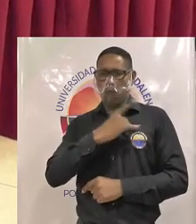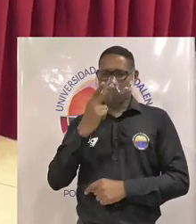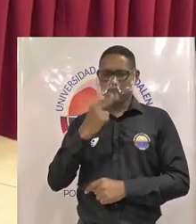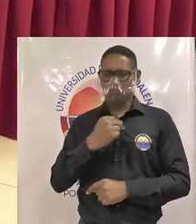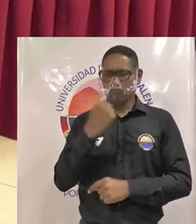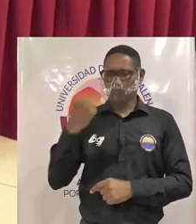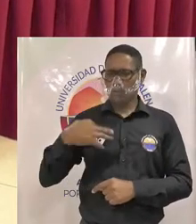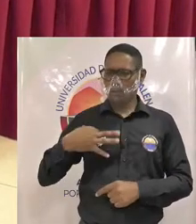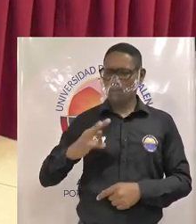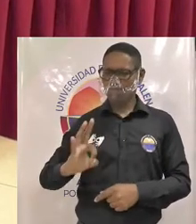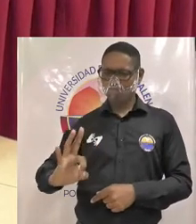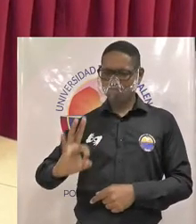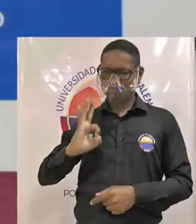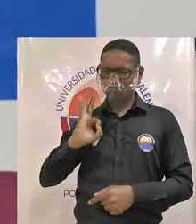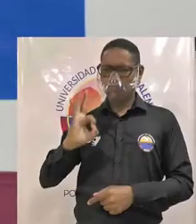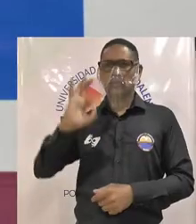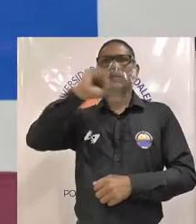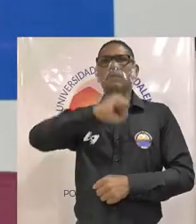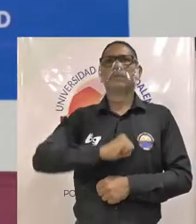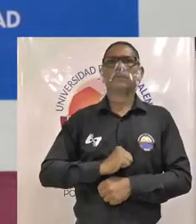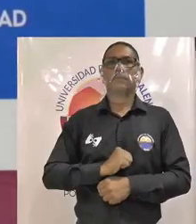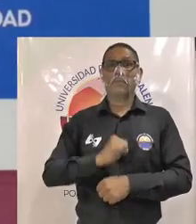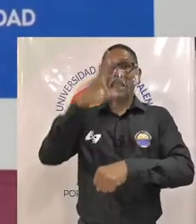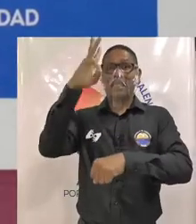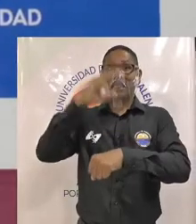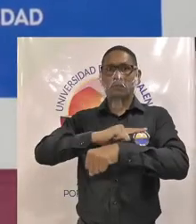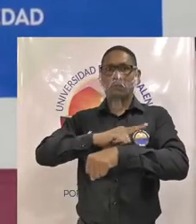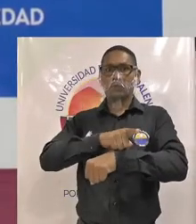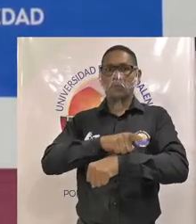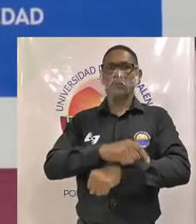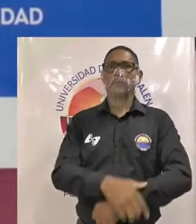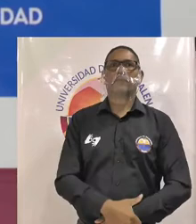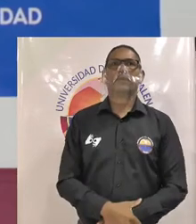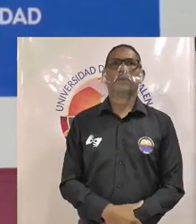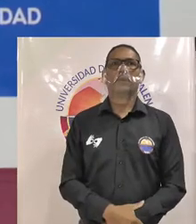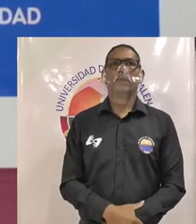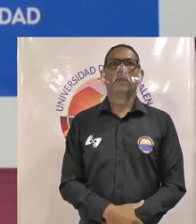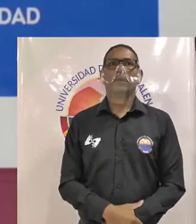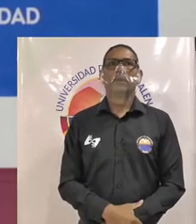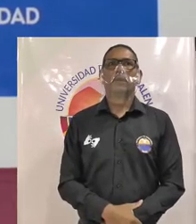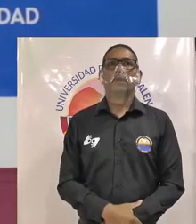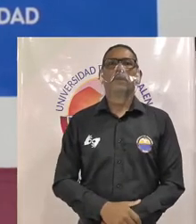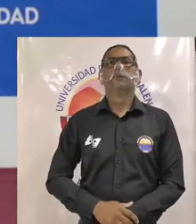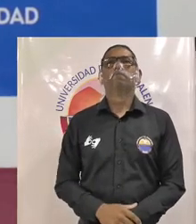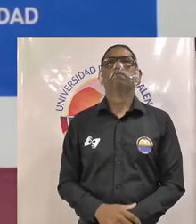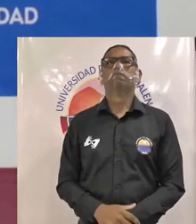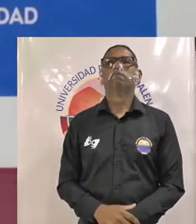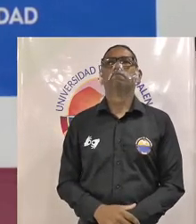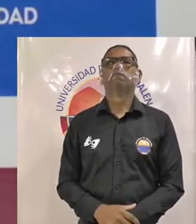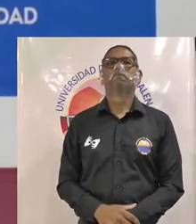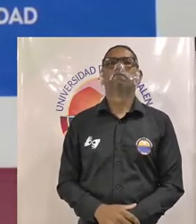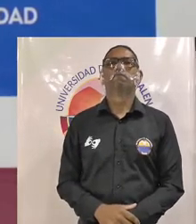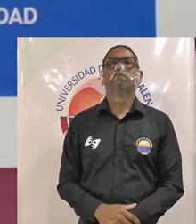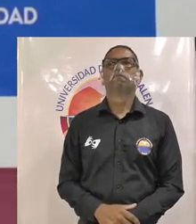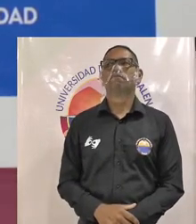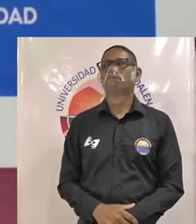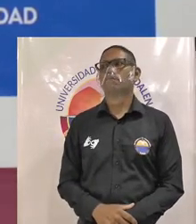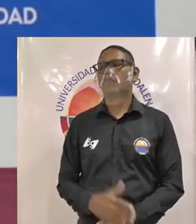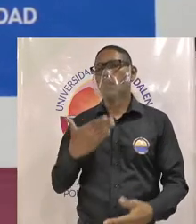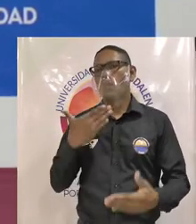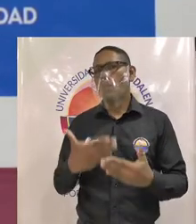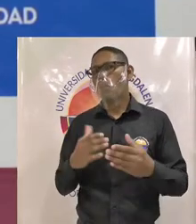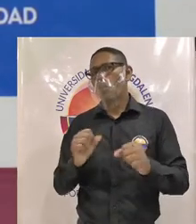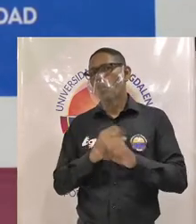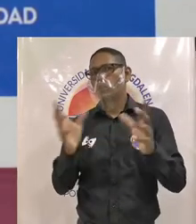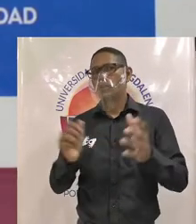tiene disponible tres minutos por favor muy buenos días un saludo especial al